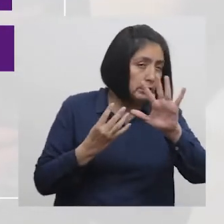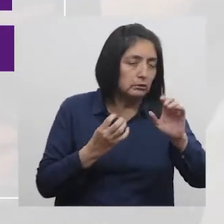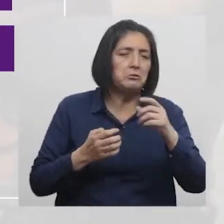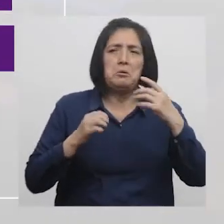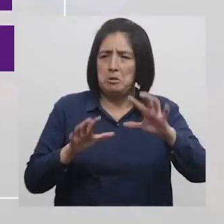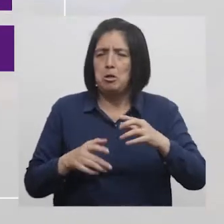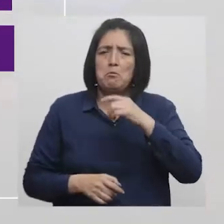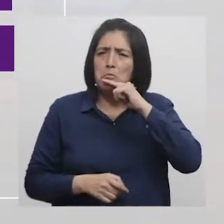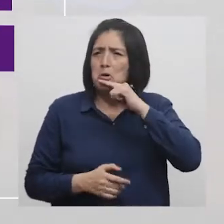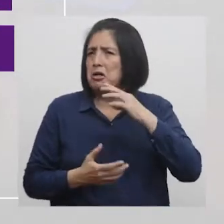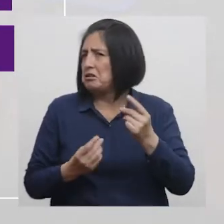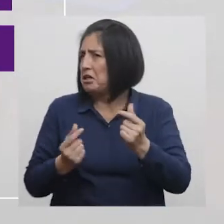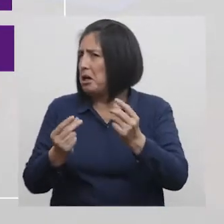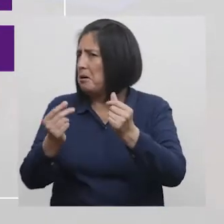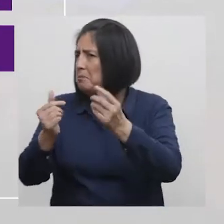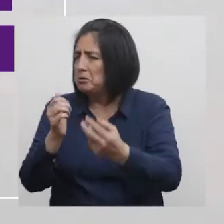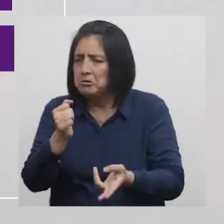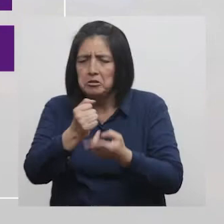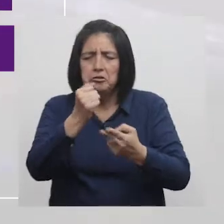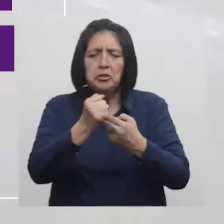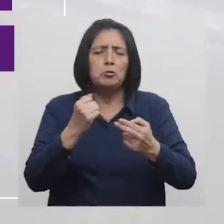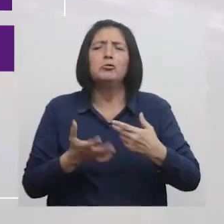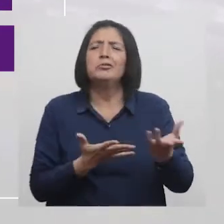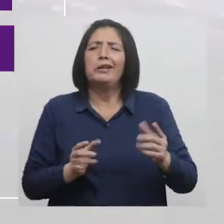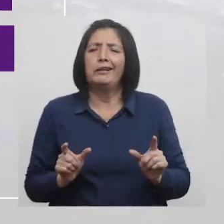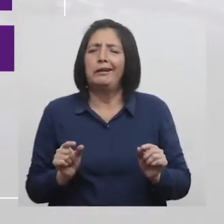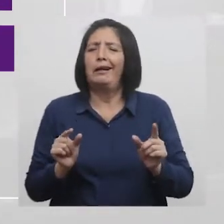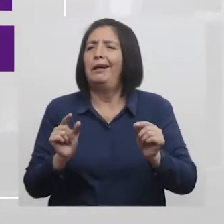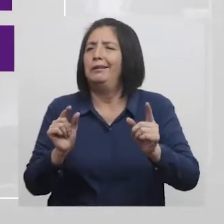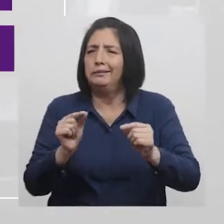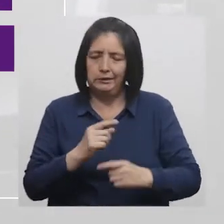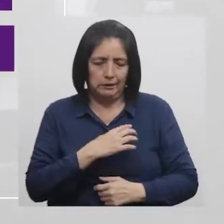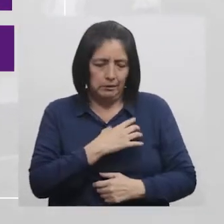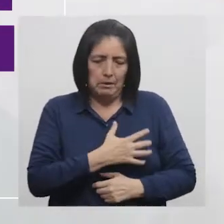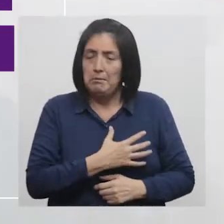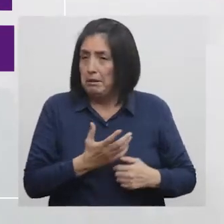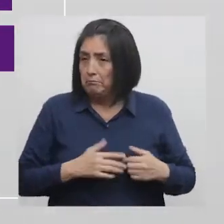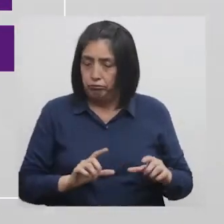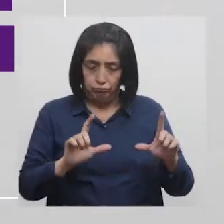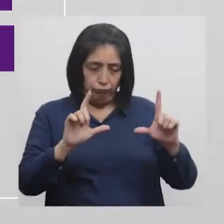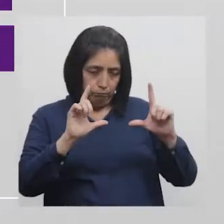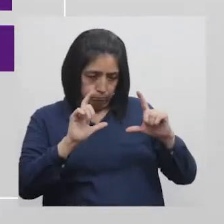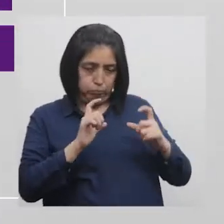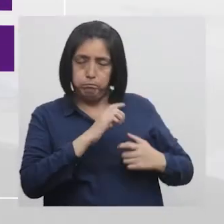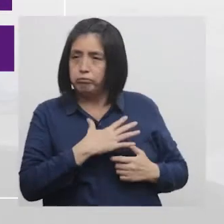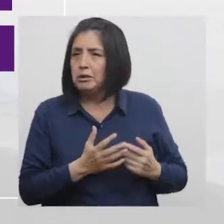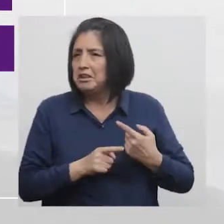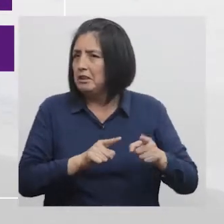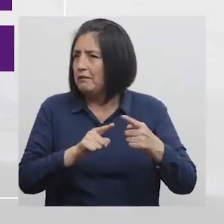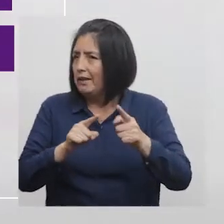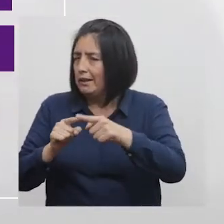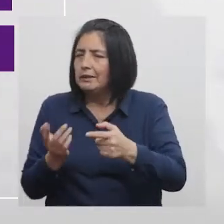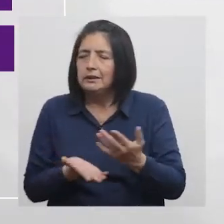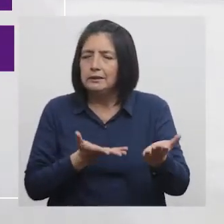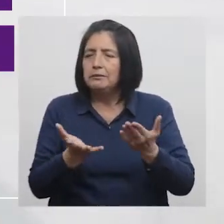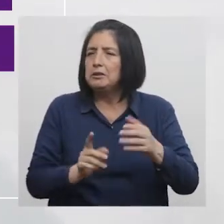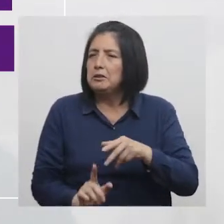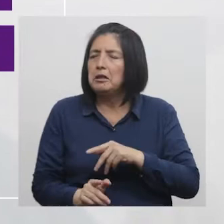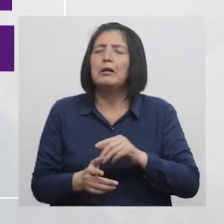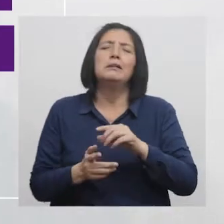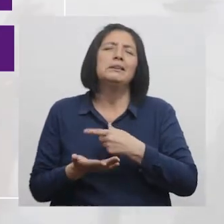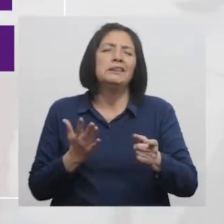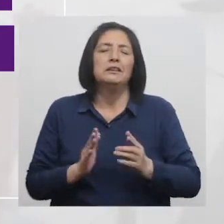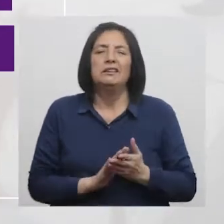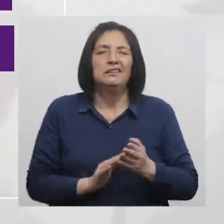Accedan a un descarte rápido y seguro de cáncer de mama Mediante telemamografía Entre otros servicios especializados Sin tener que